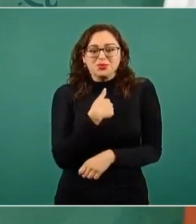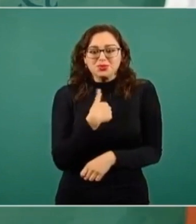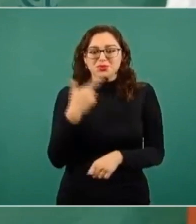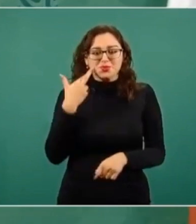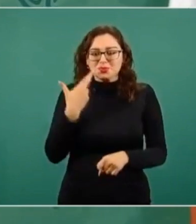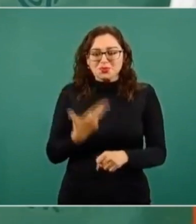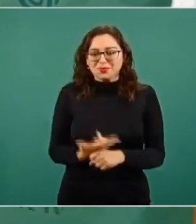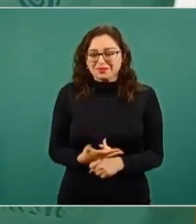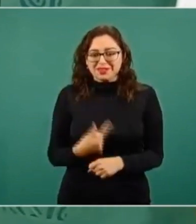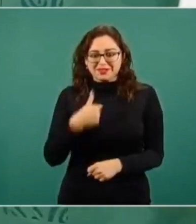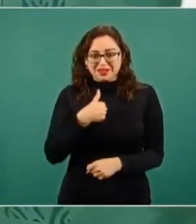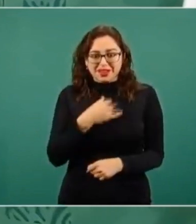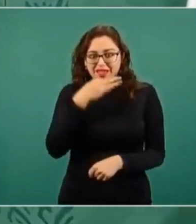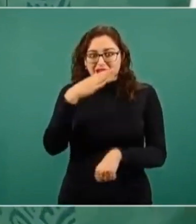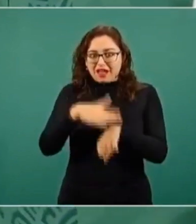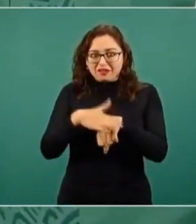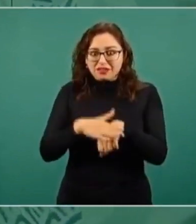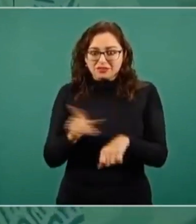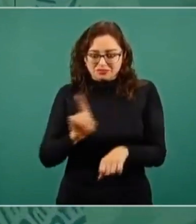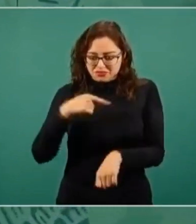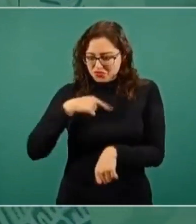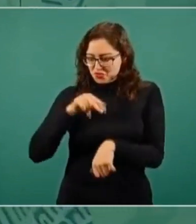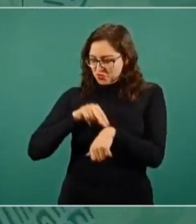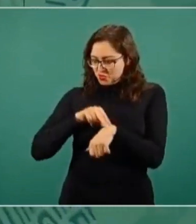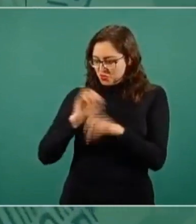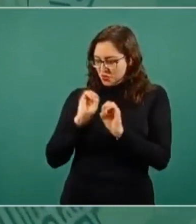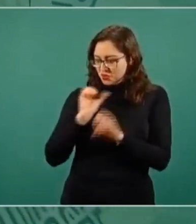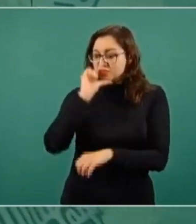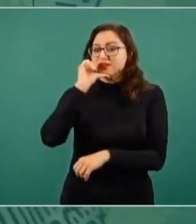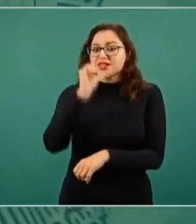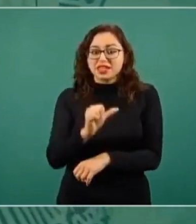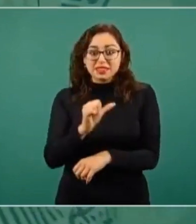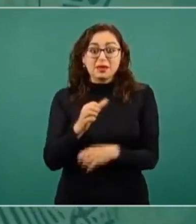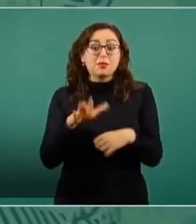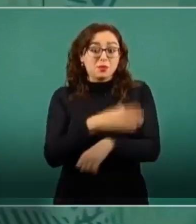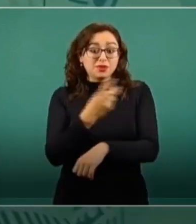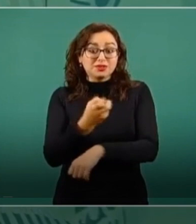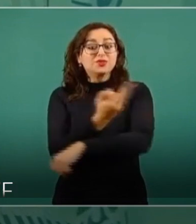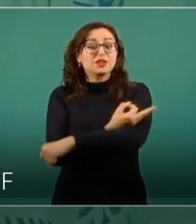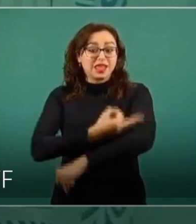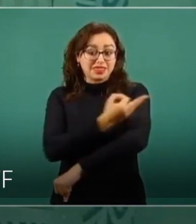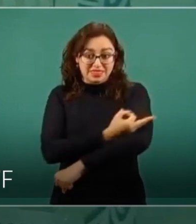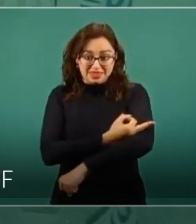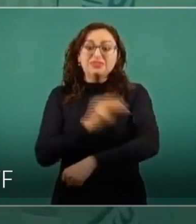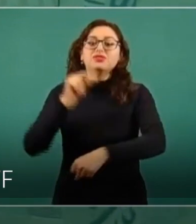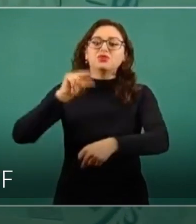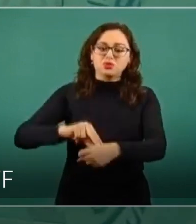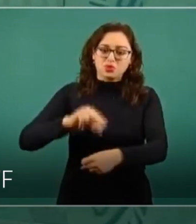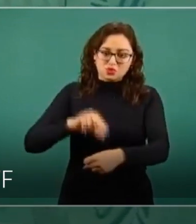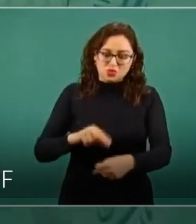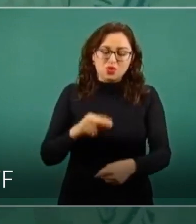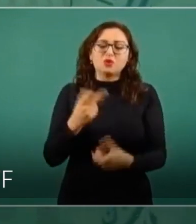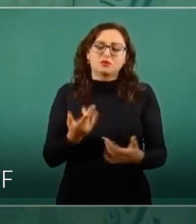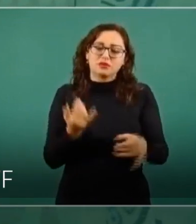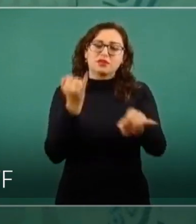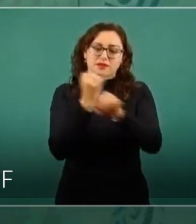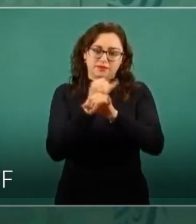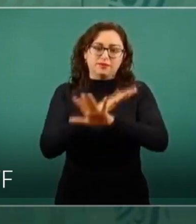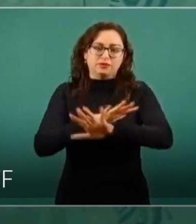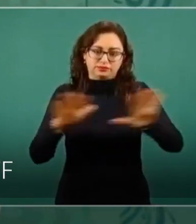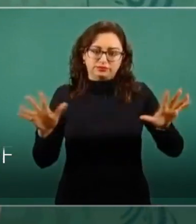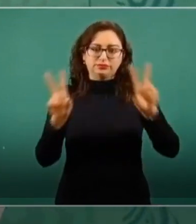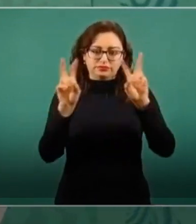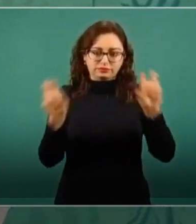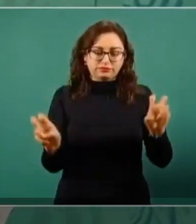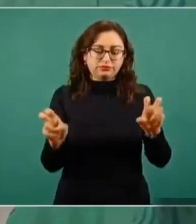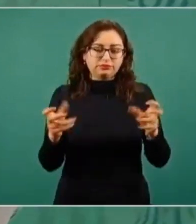tarde a los especialistas en su momento y en su caso dar alguna información sobre el estado